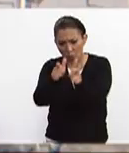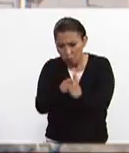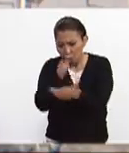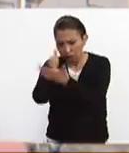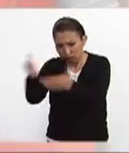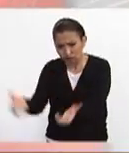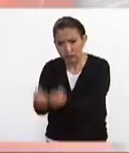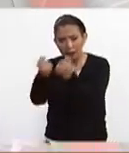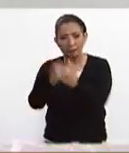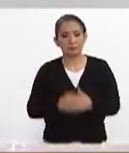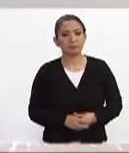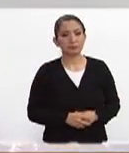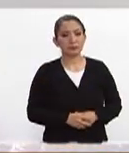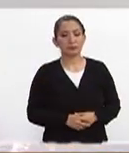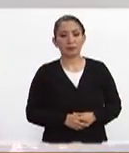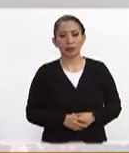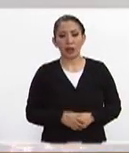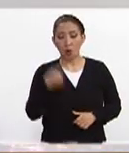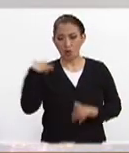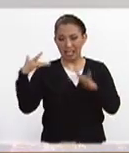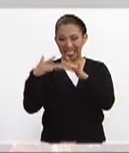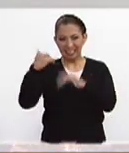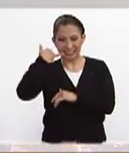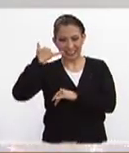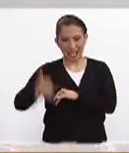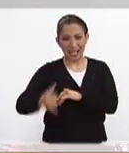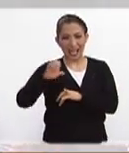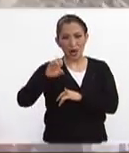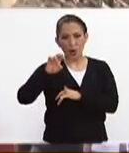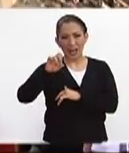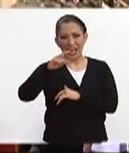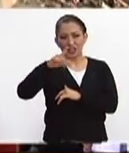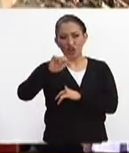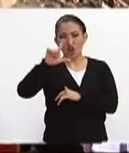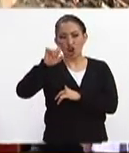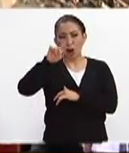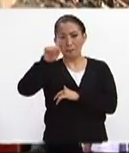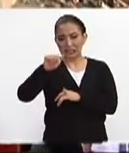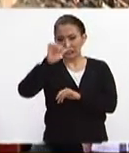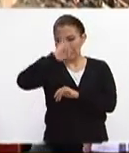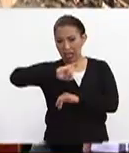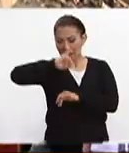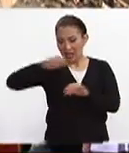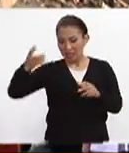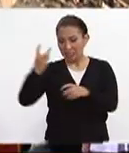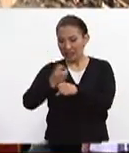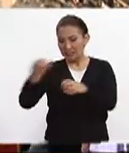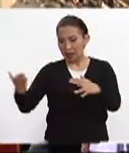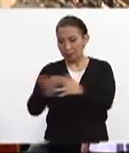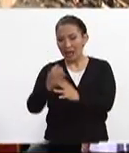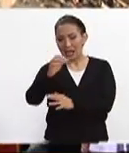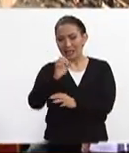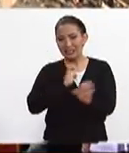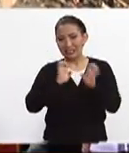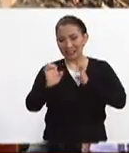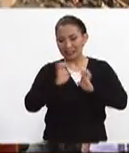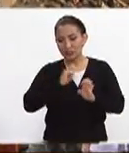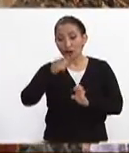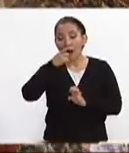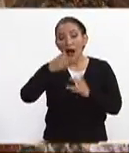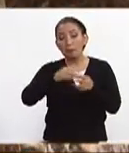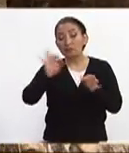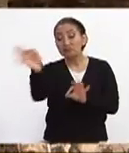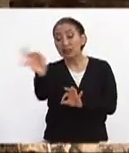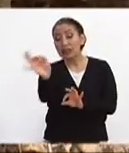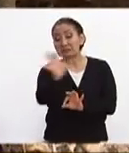de rescate en un enlace telefónico con Eugenio López Arellanes jefe de la sección tercera de la Sedena nos habló